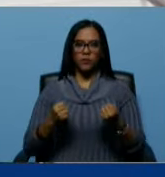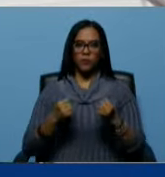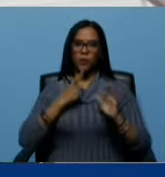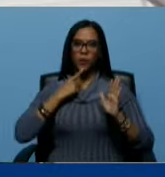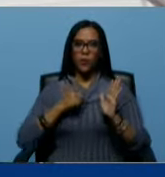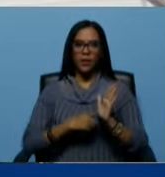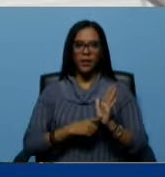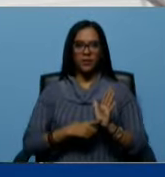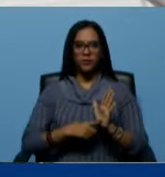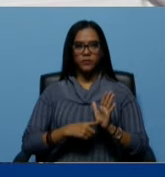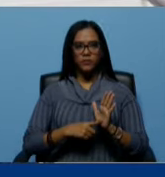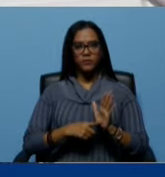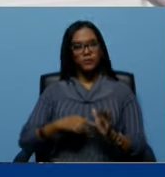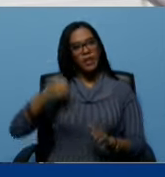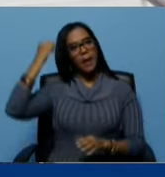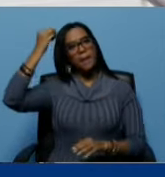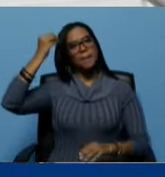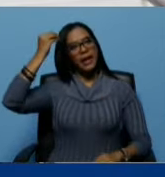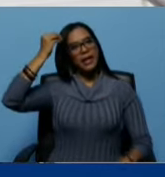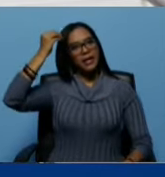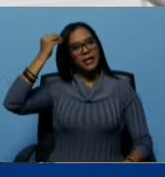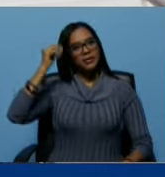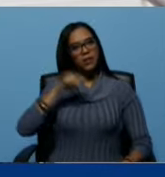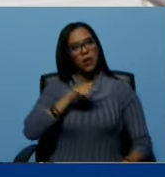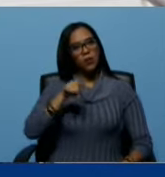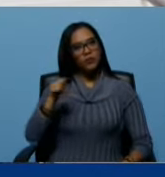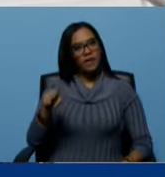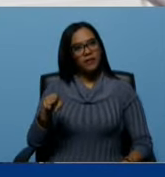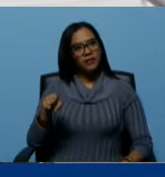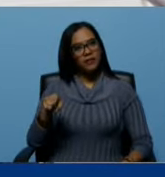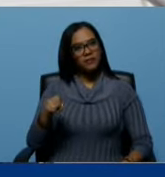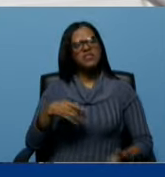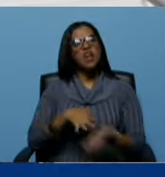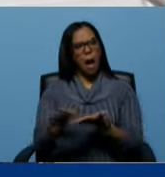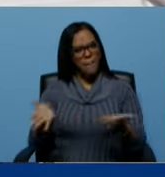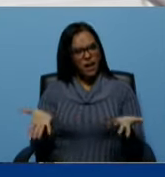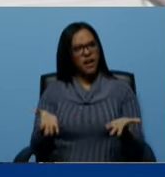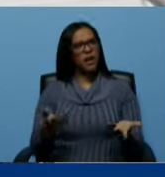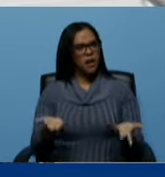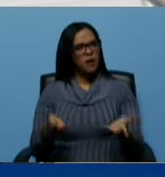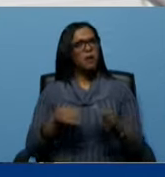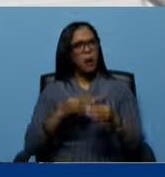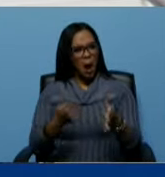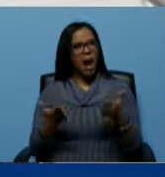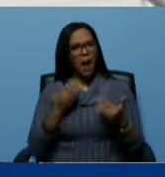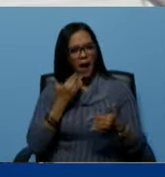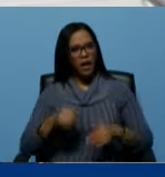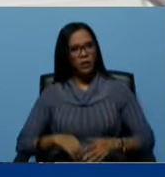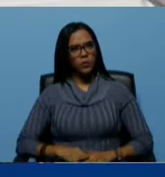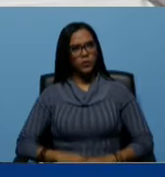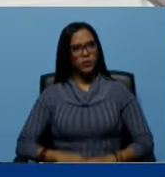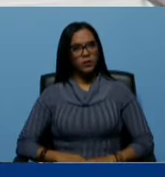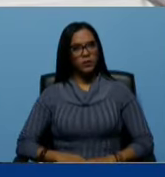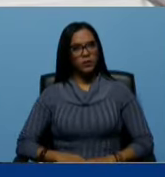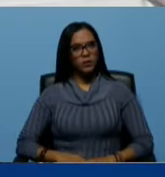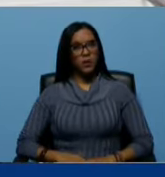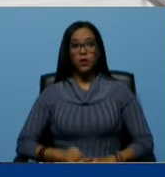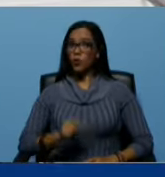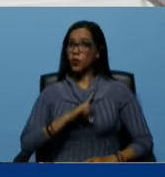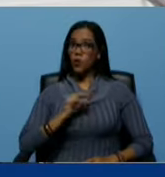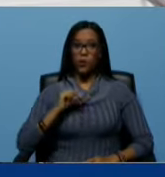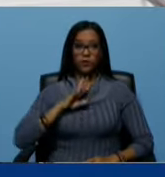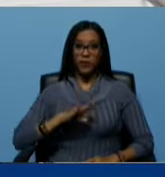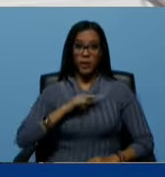imagínense ustedes en el supuesto negado que hubiesen consolidado algo no estuviéramos ninguno de nosotros aquí